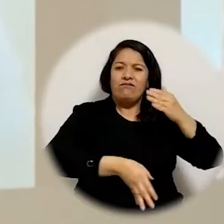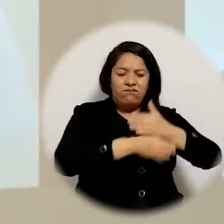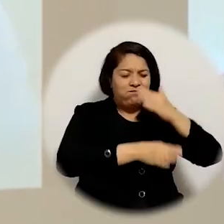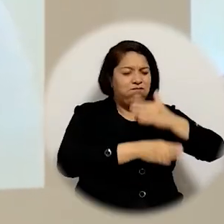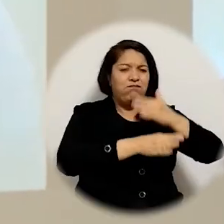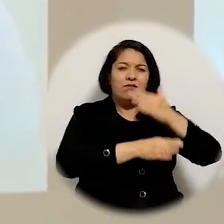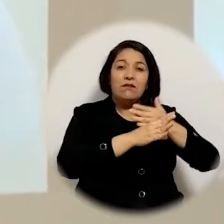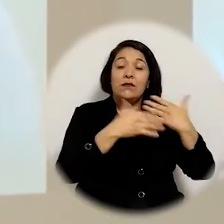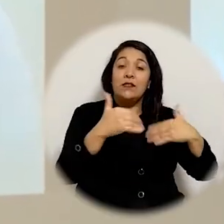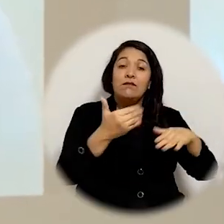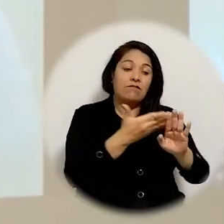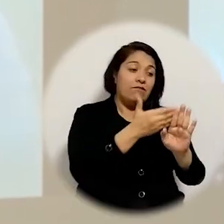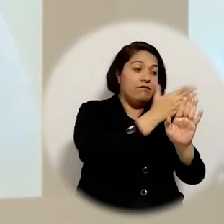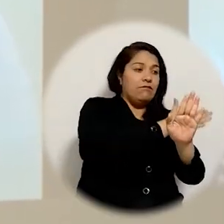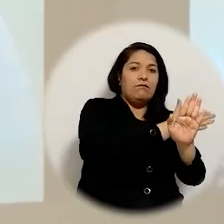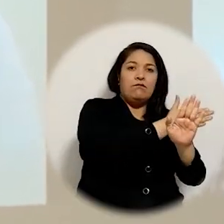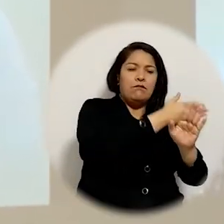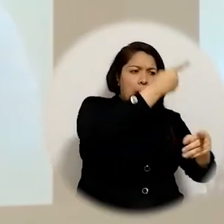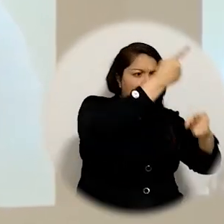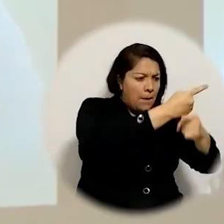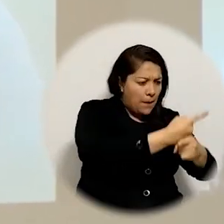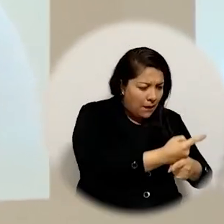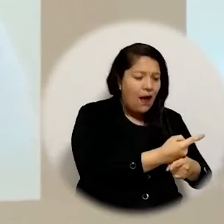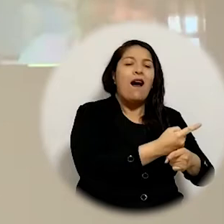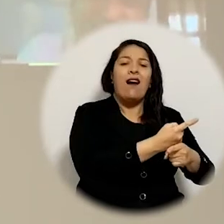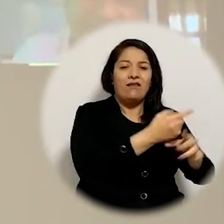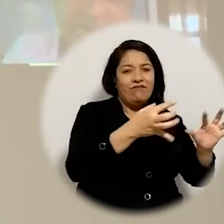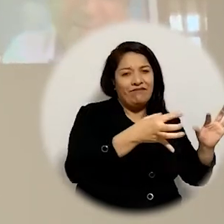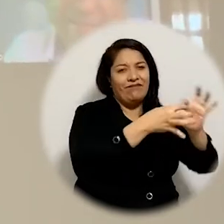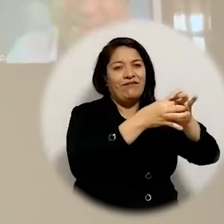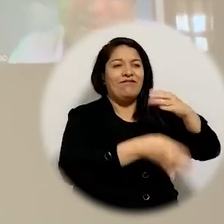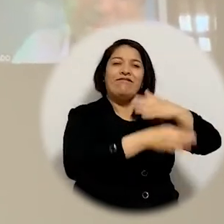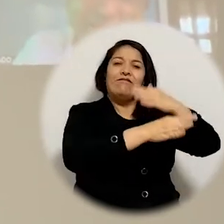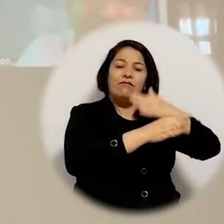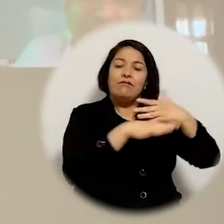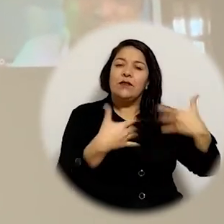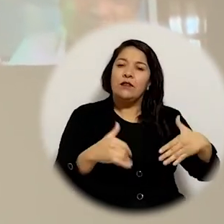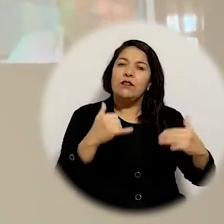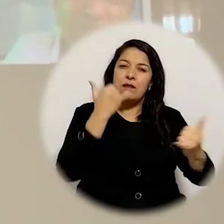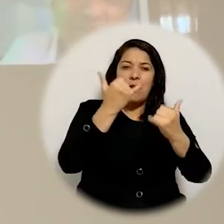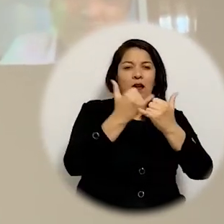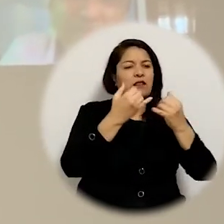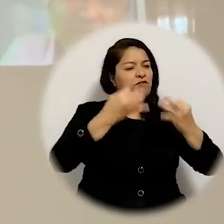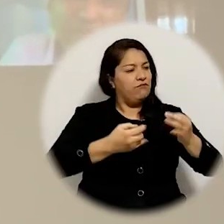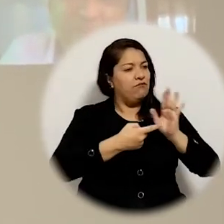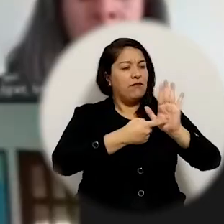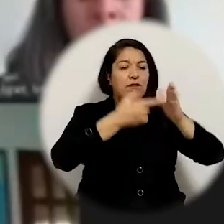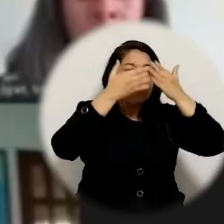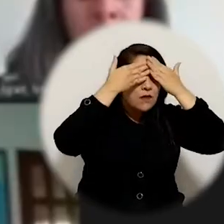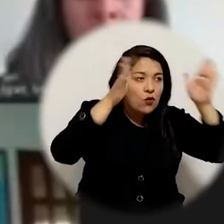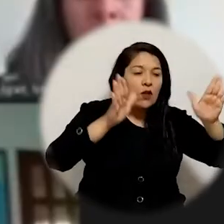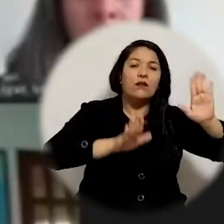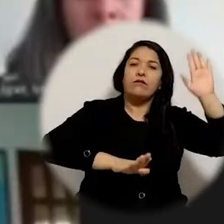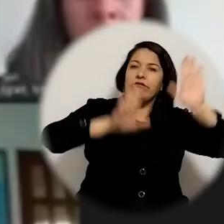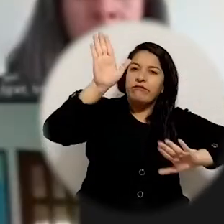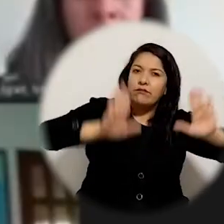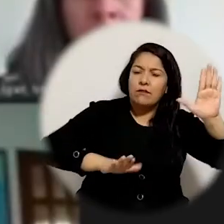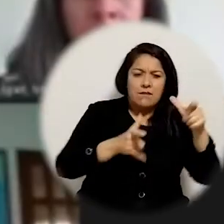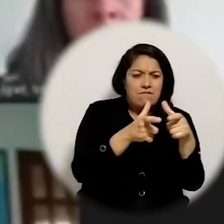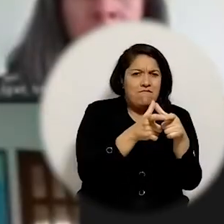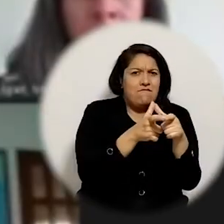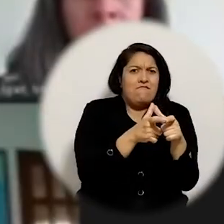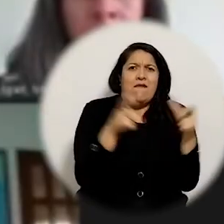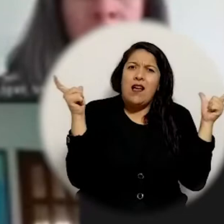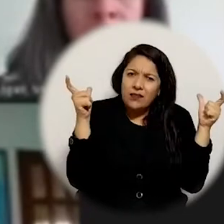ratificación de la labor cumplida Yo creo que hemos dado un ejemplo de democracia y de participación